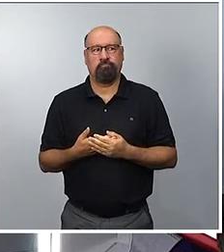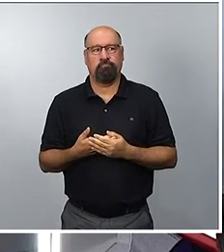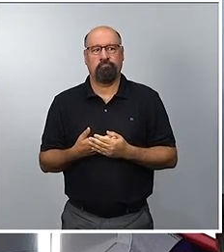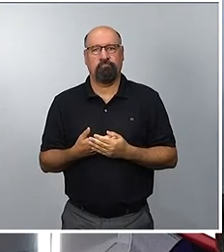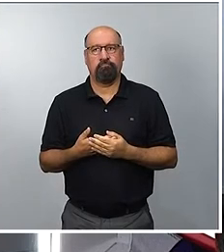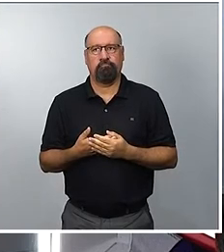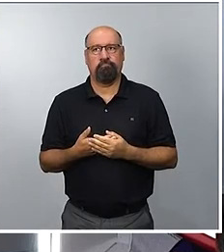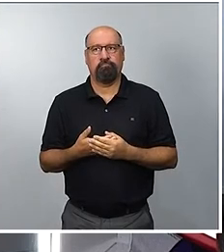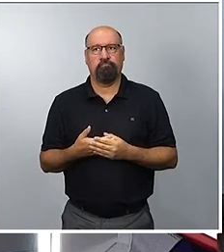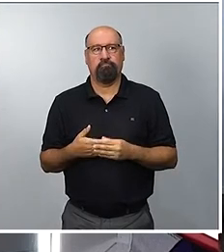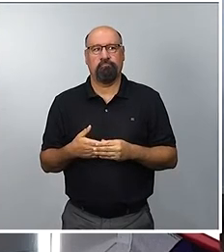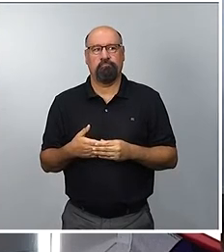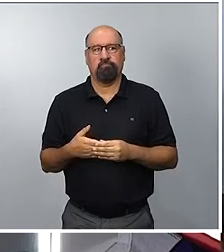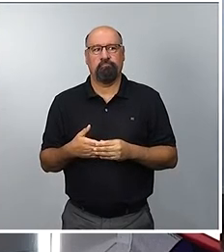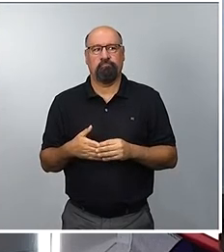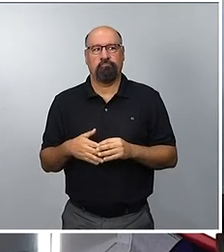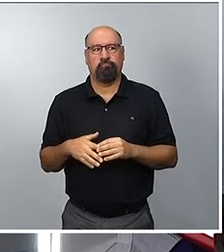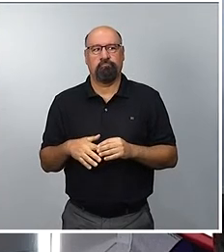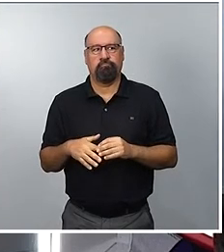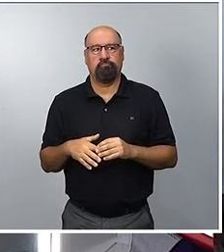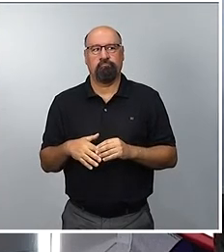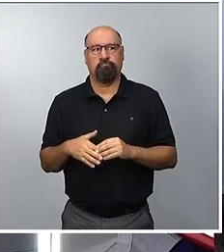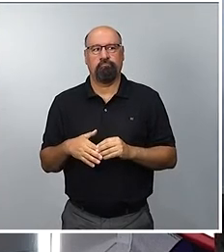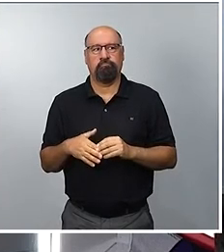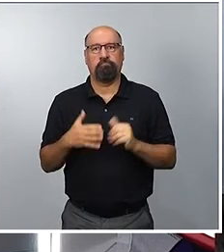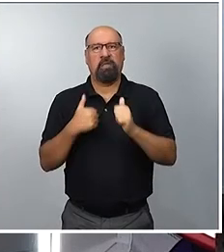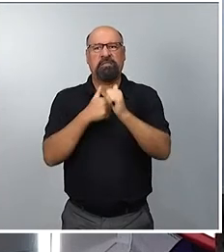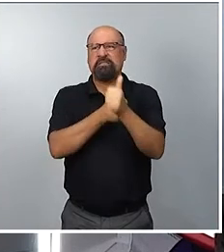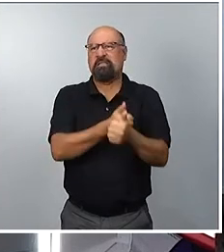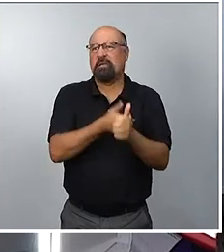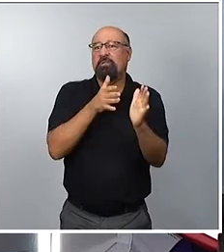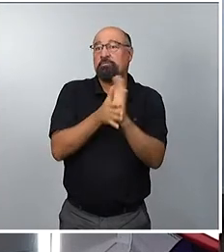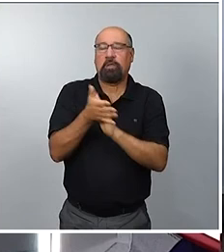ese procedimiento sea cobrado entre las autoridades generales? Let's